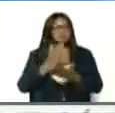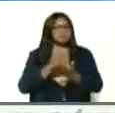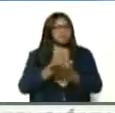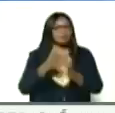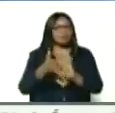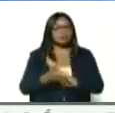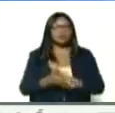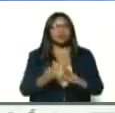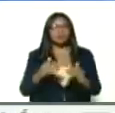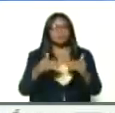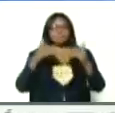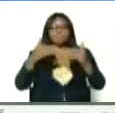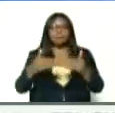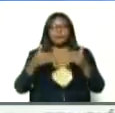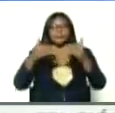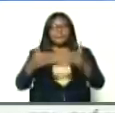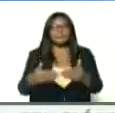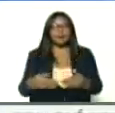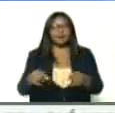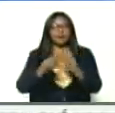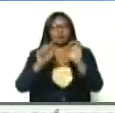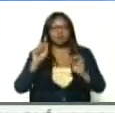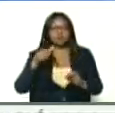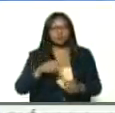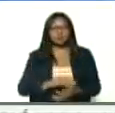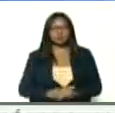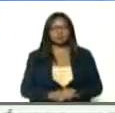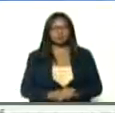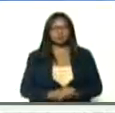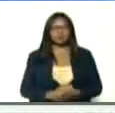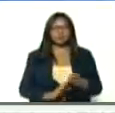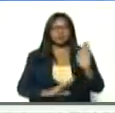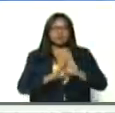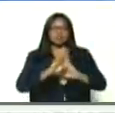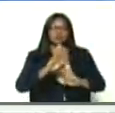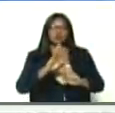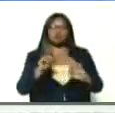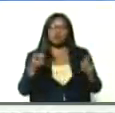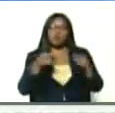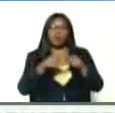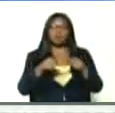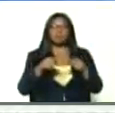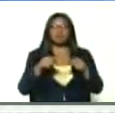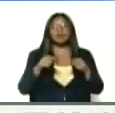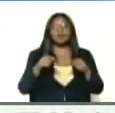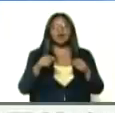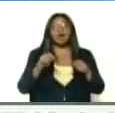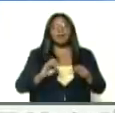estar un paso, dos pasos más adelante, del desarrollo de la pandemia en el mundo,